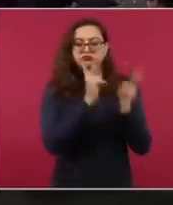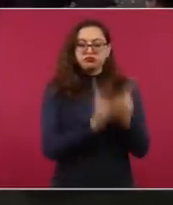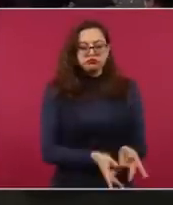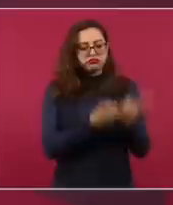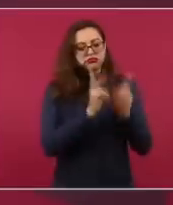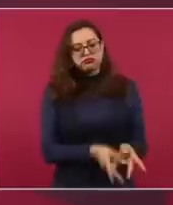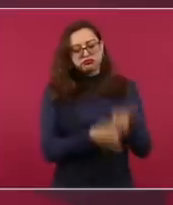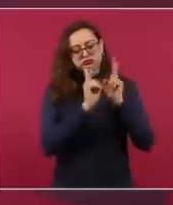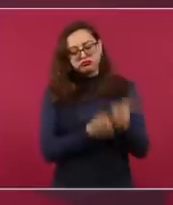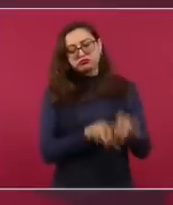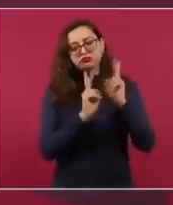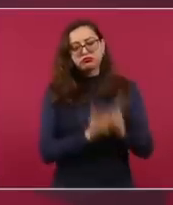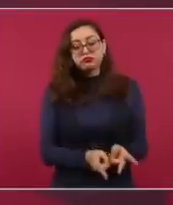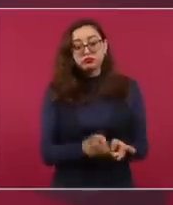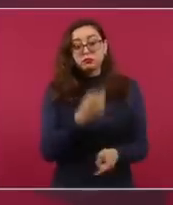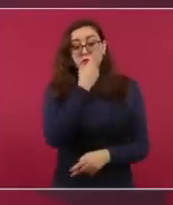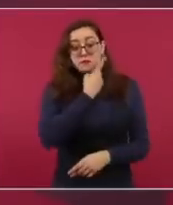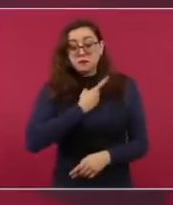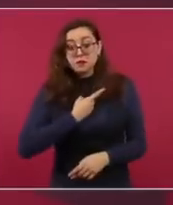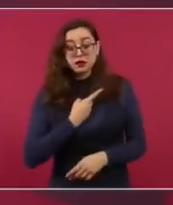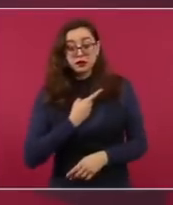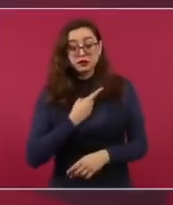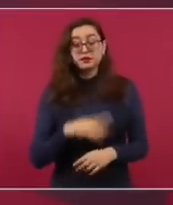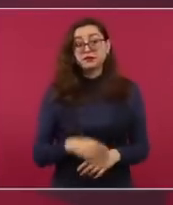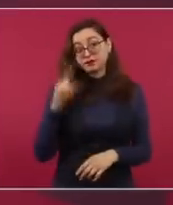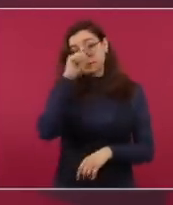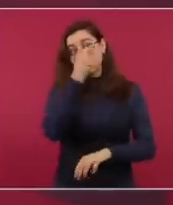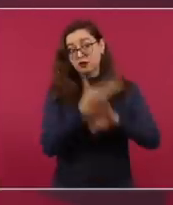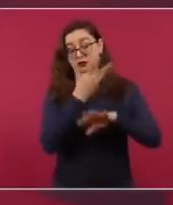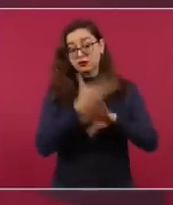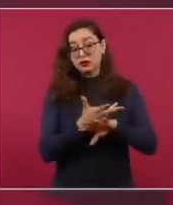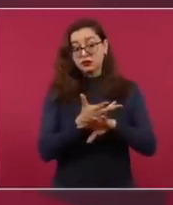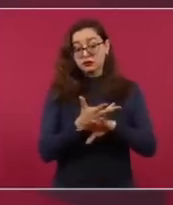estudiantes de primaria y de secundaria,